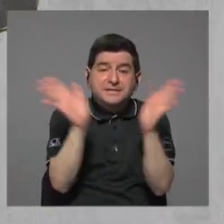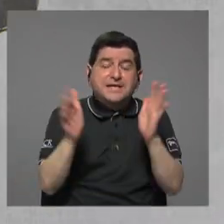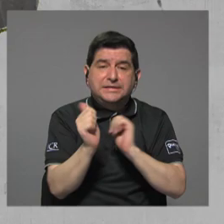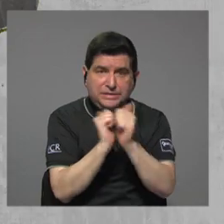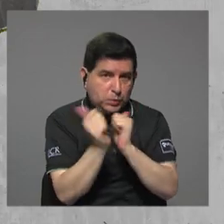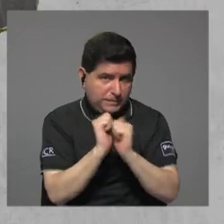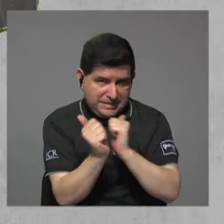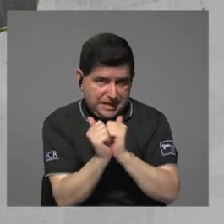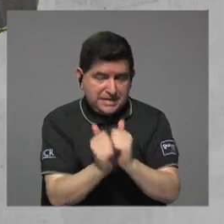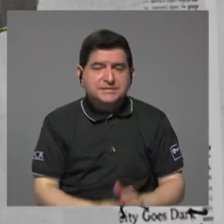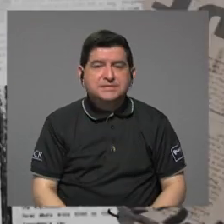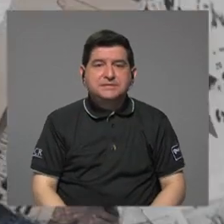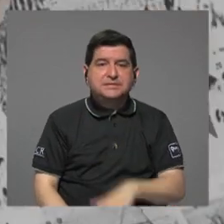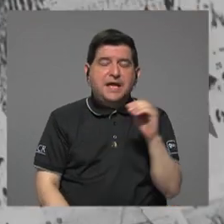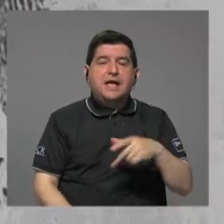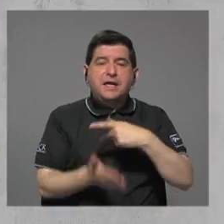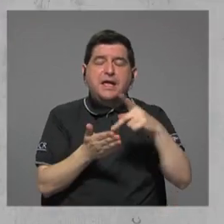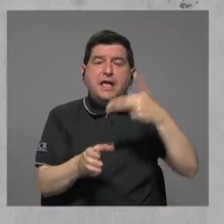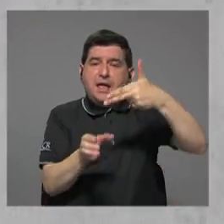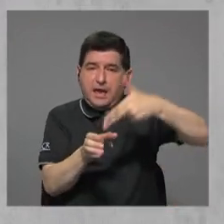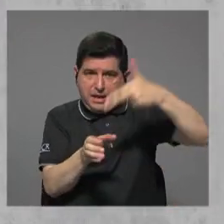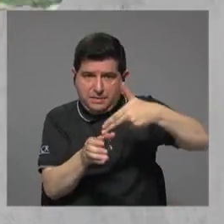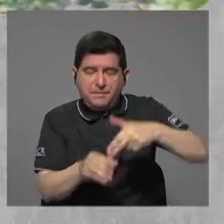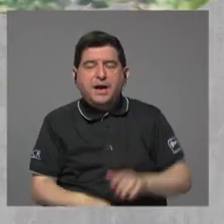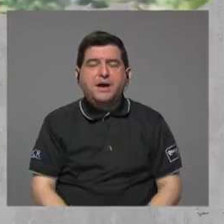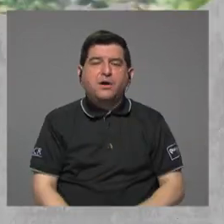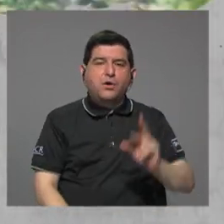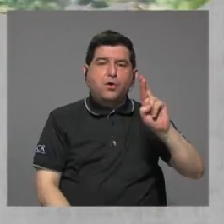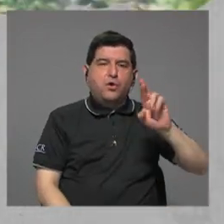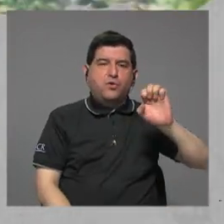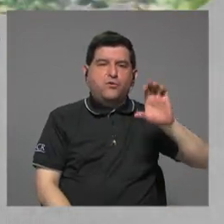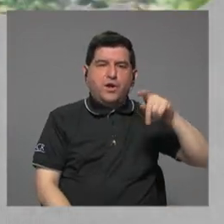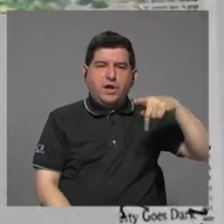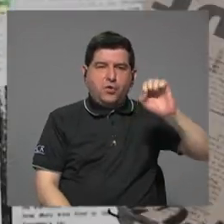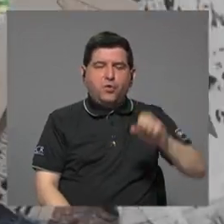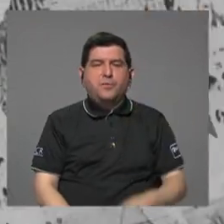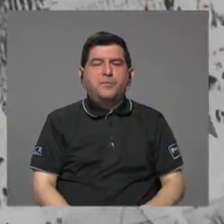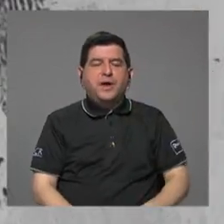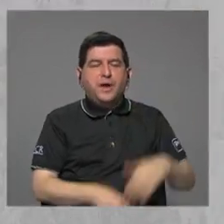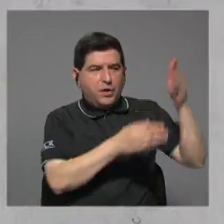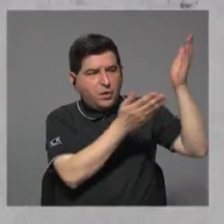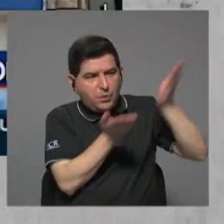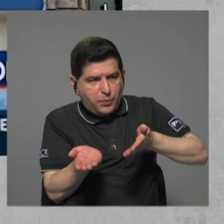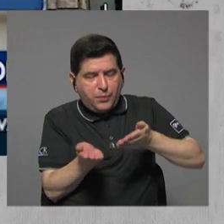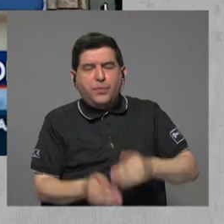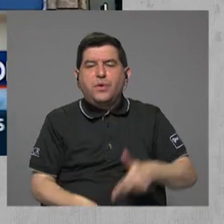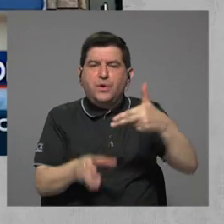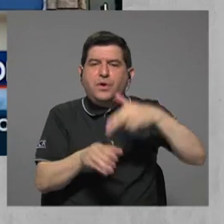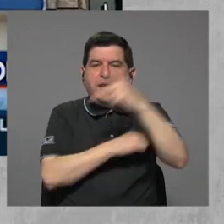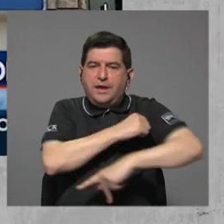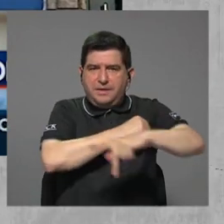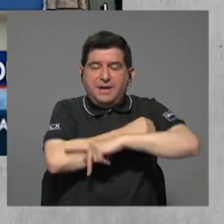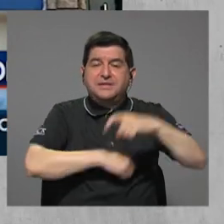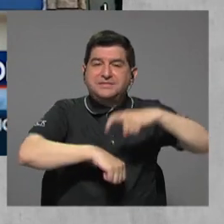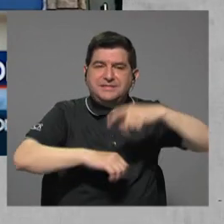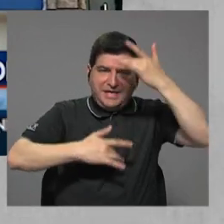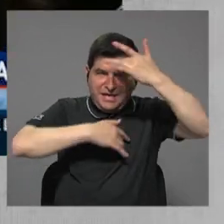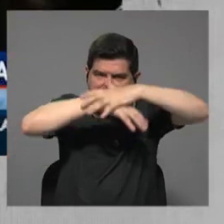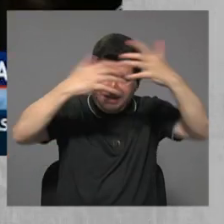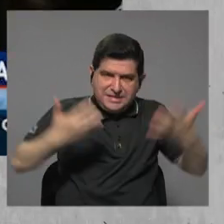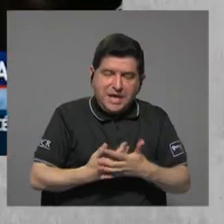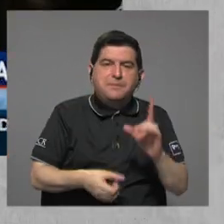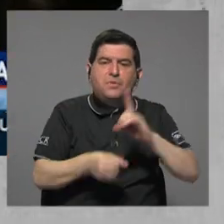competencia y la factura petrolera con la que recope importacombustibles al país. Durante la pandemia, los